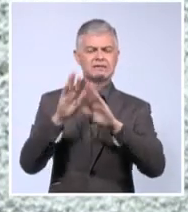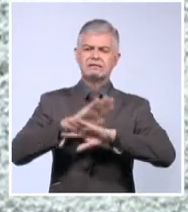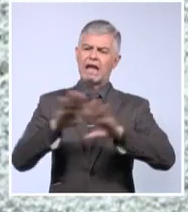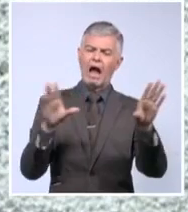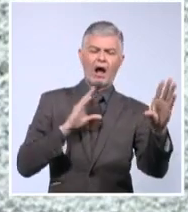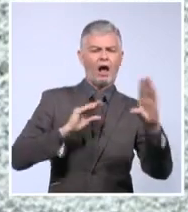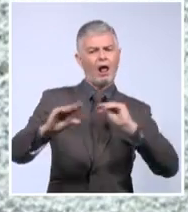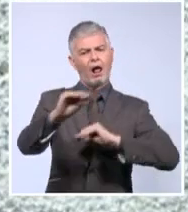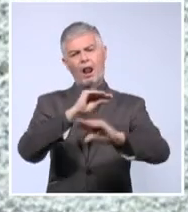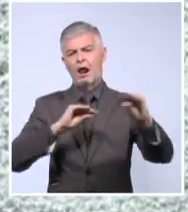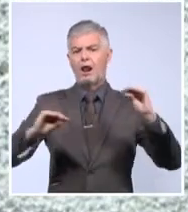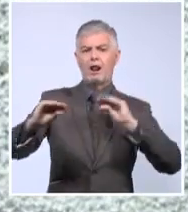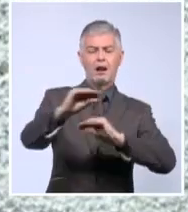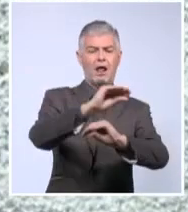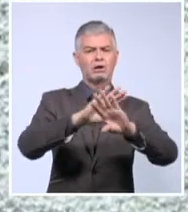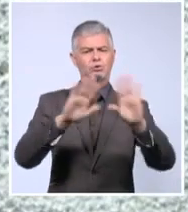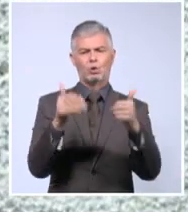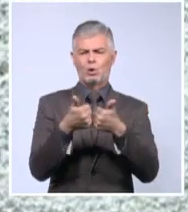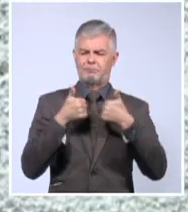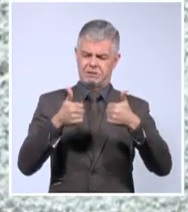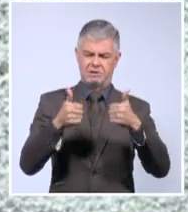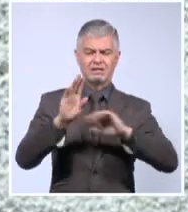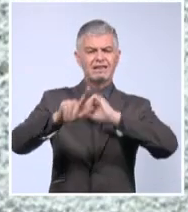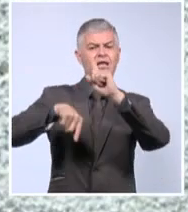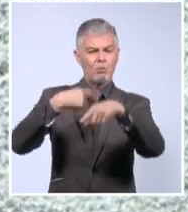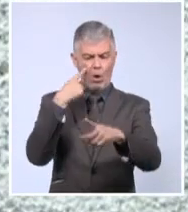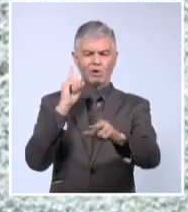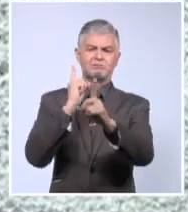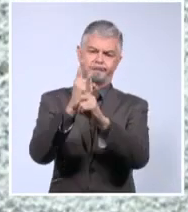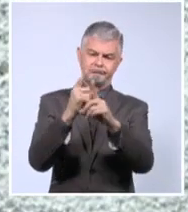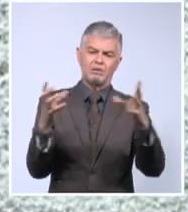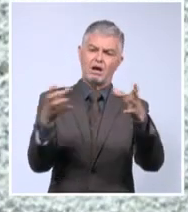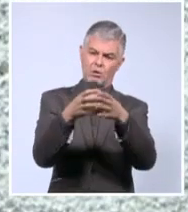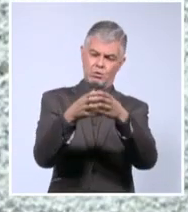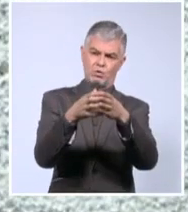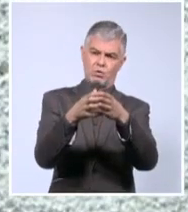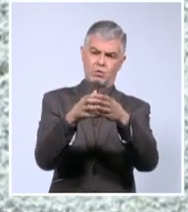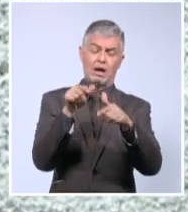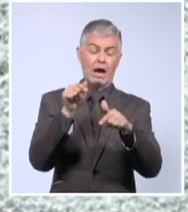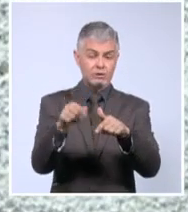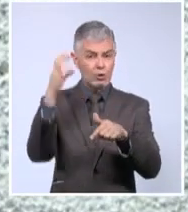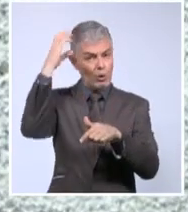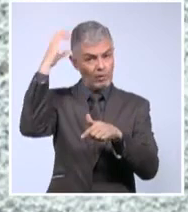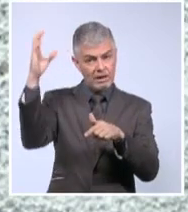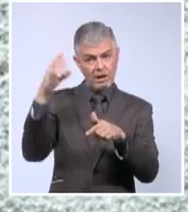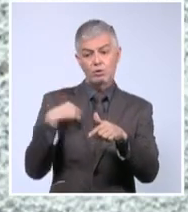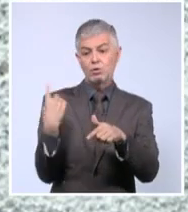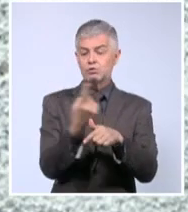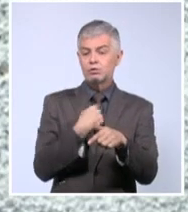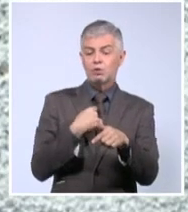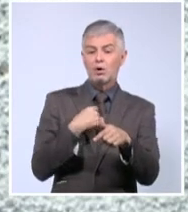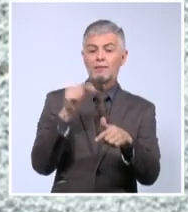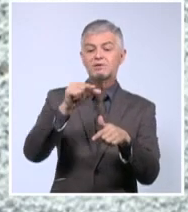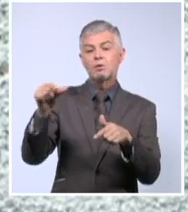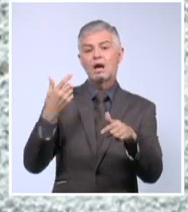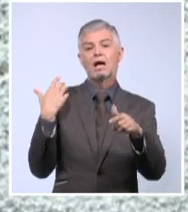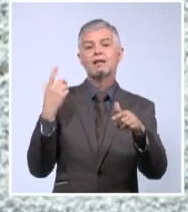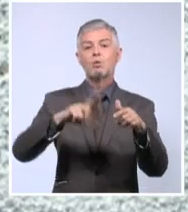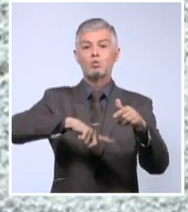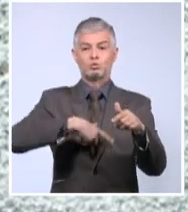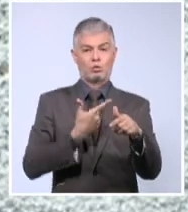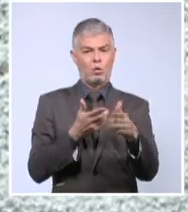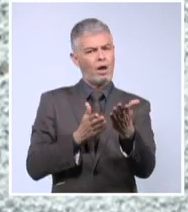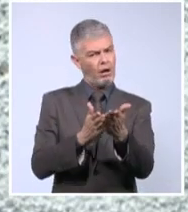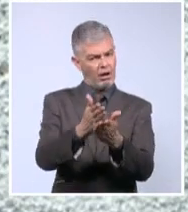bien, después nos volveremos a reunir. Y esto es una constancia poco a poco, paulatinamente, que el gobierno, con nosotros, la gente de la cultura, vamos a seguir haciendo.